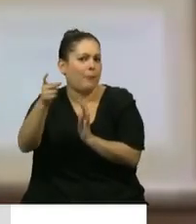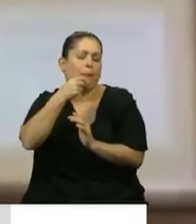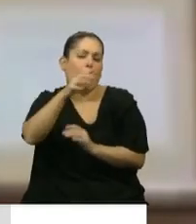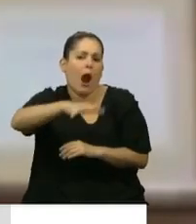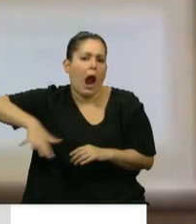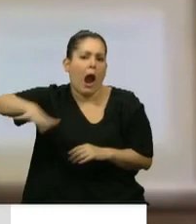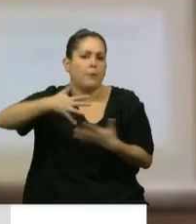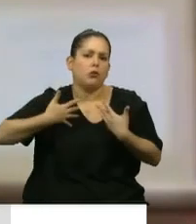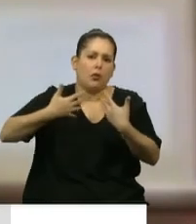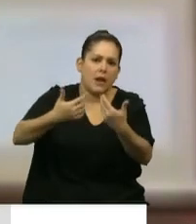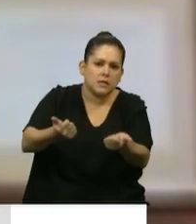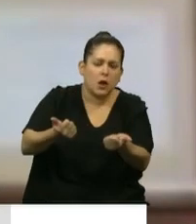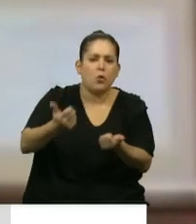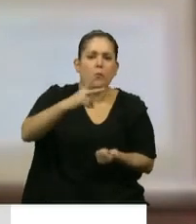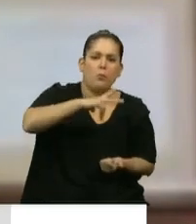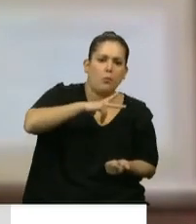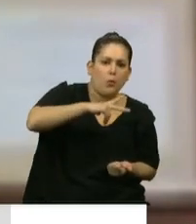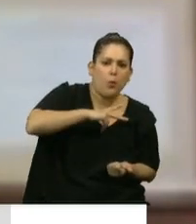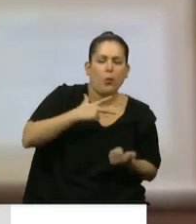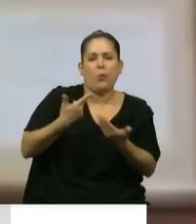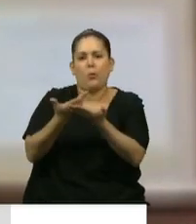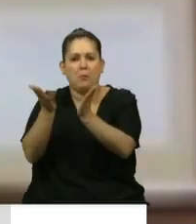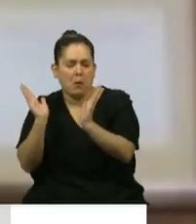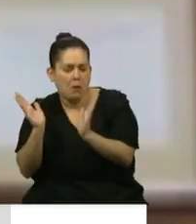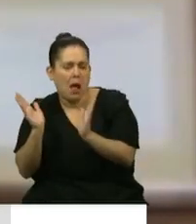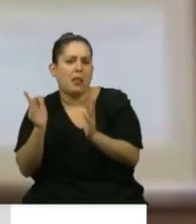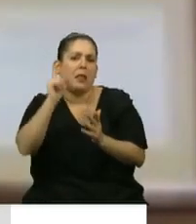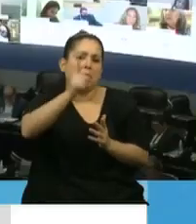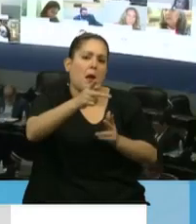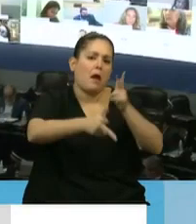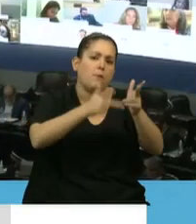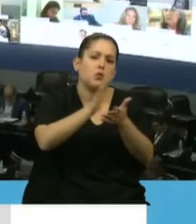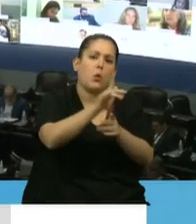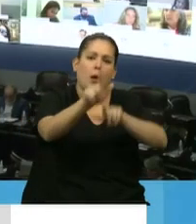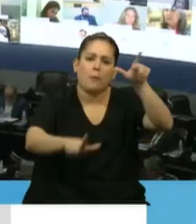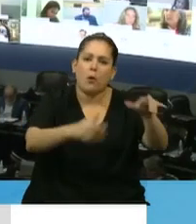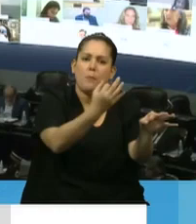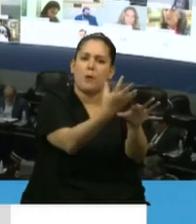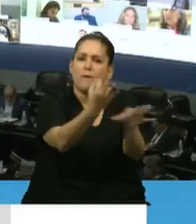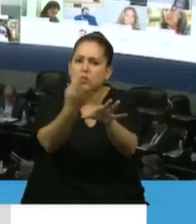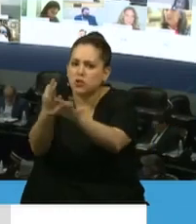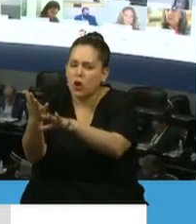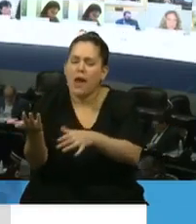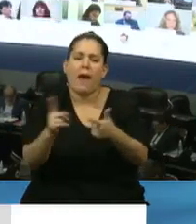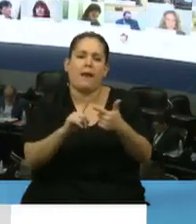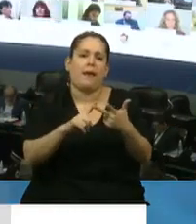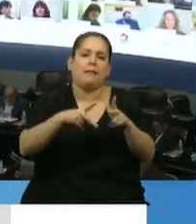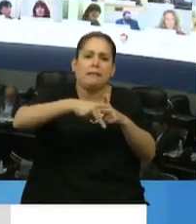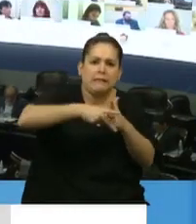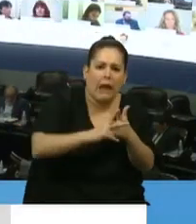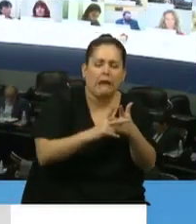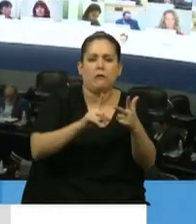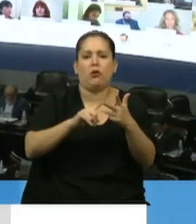como privada. Estamos hablando de los profesionales, pero también de los técnicos, de los auxiliares,